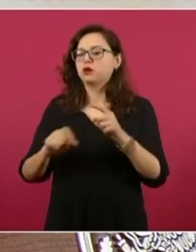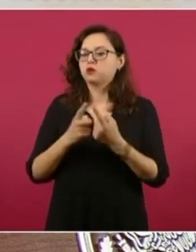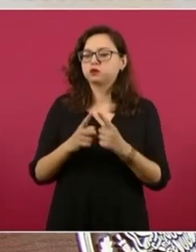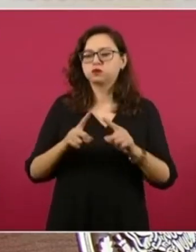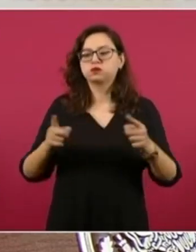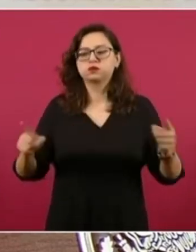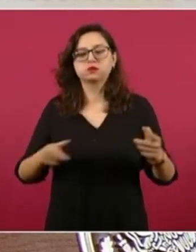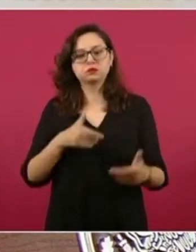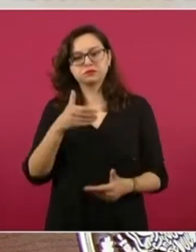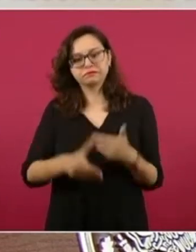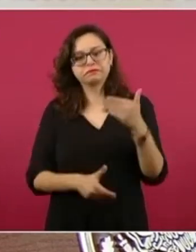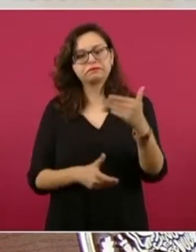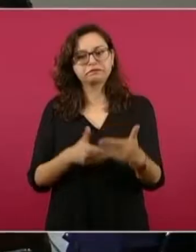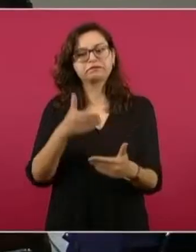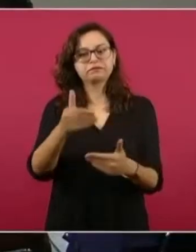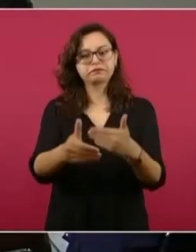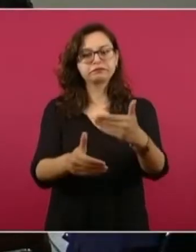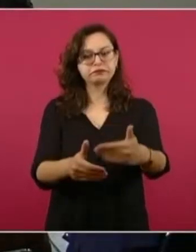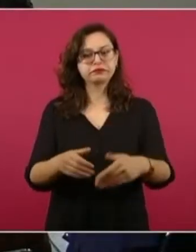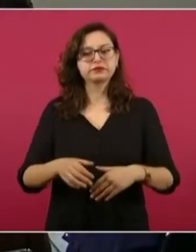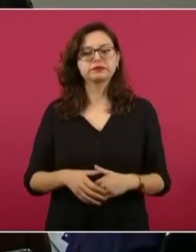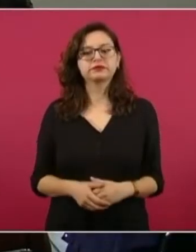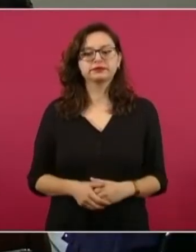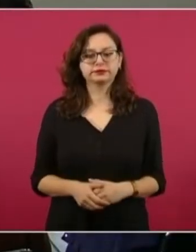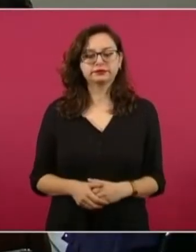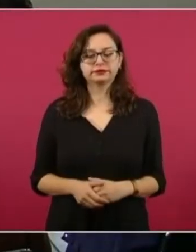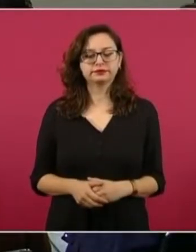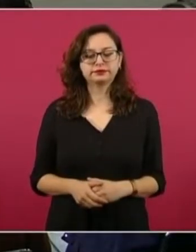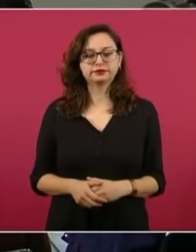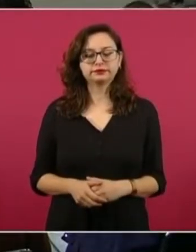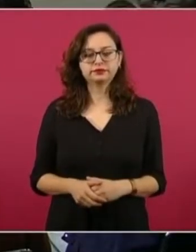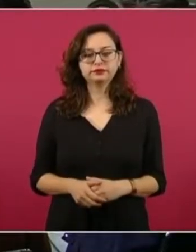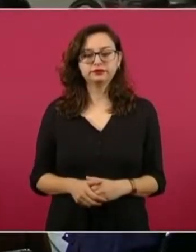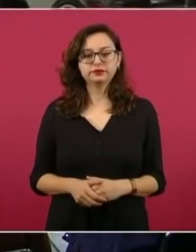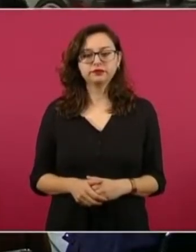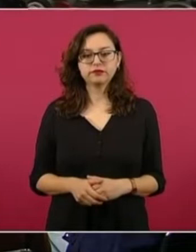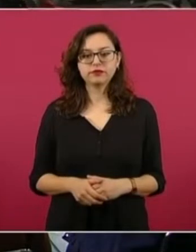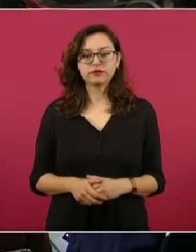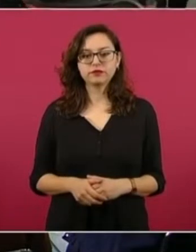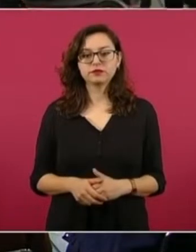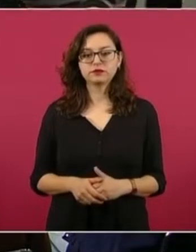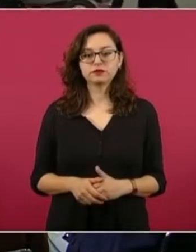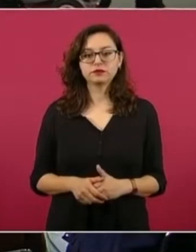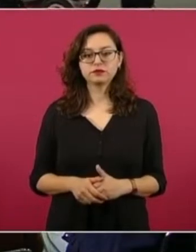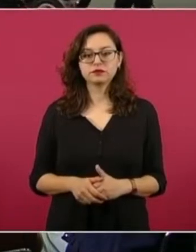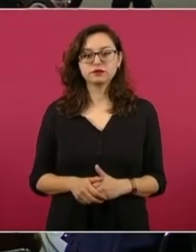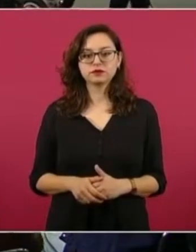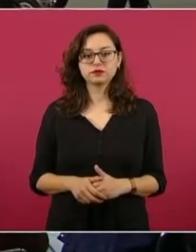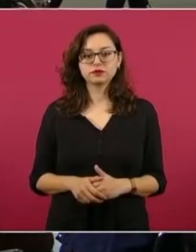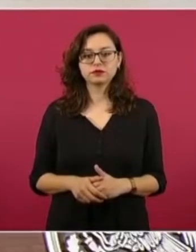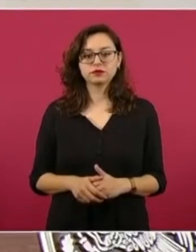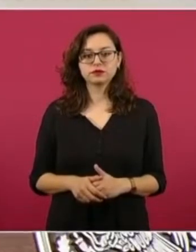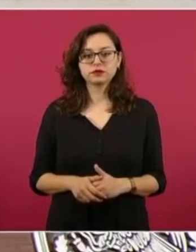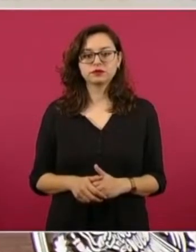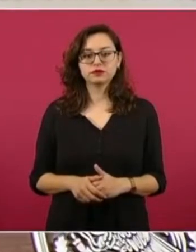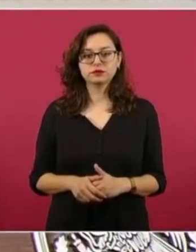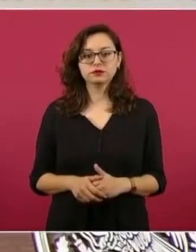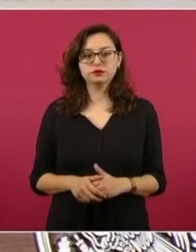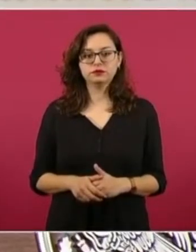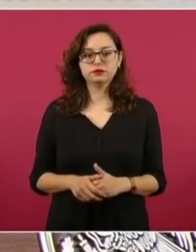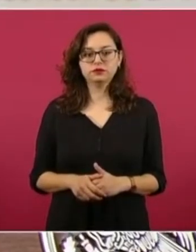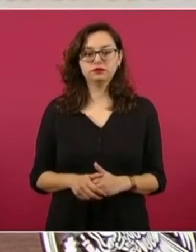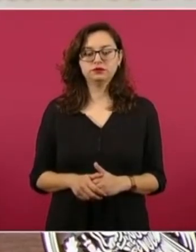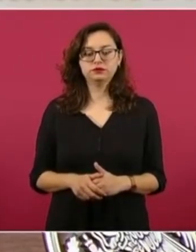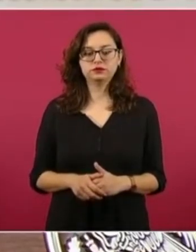se encarga de